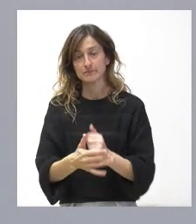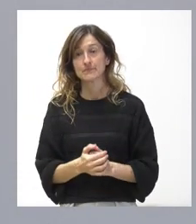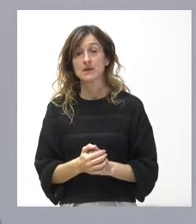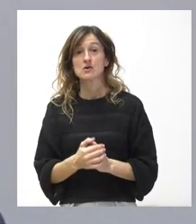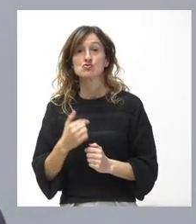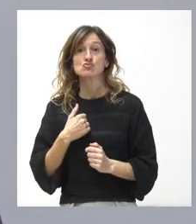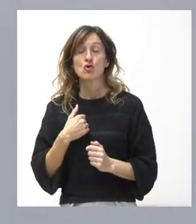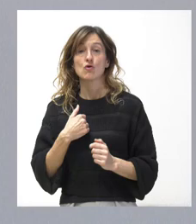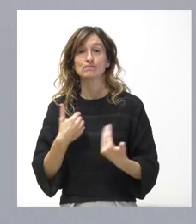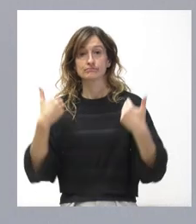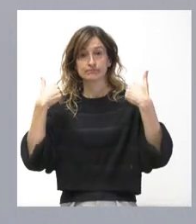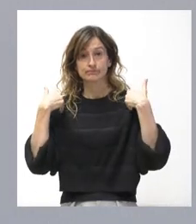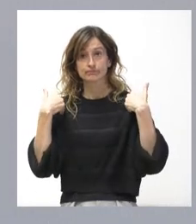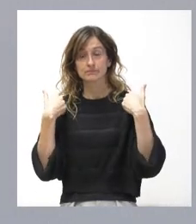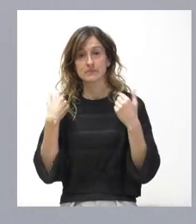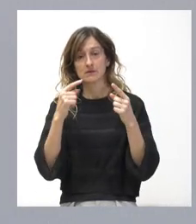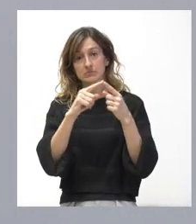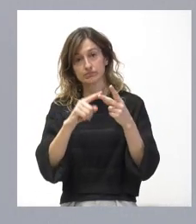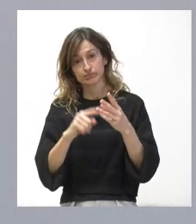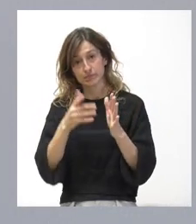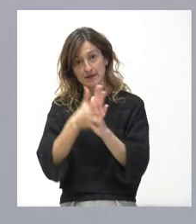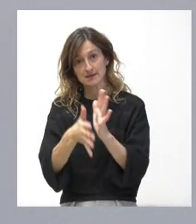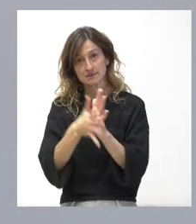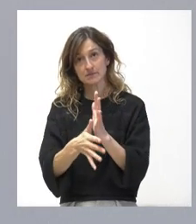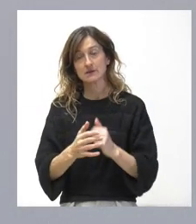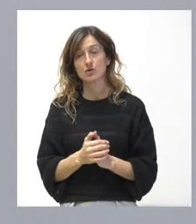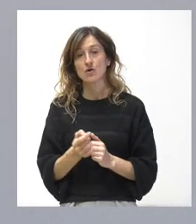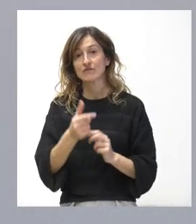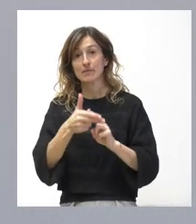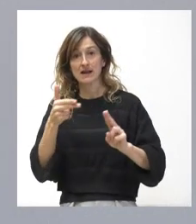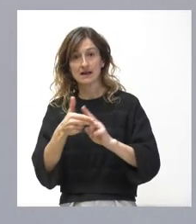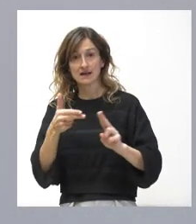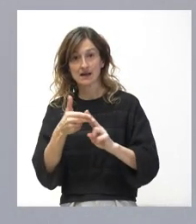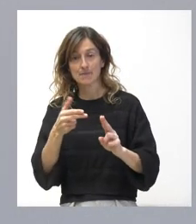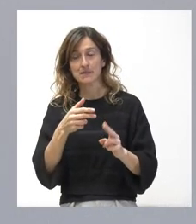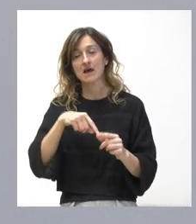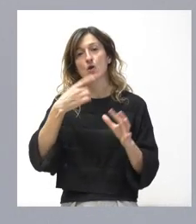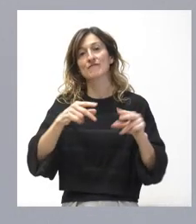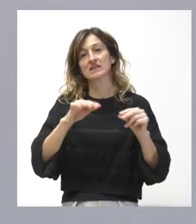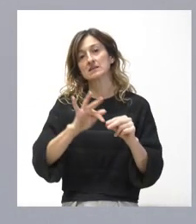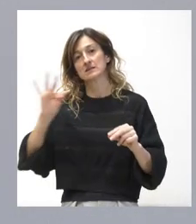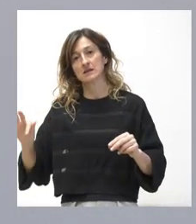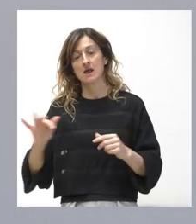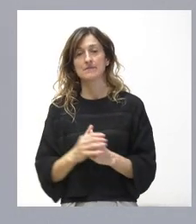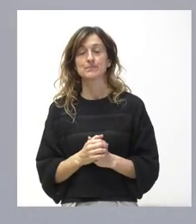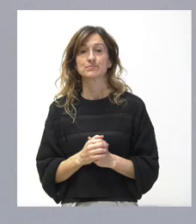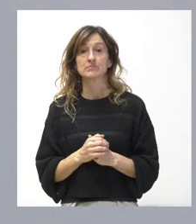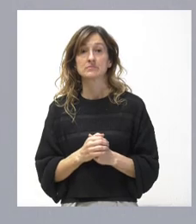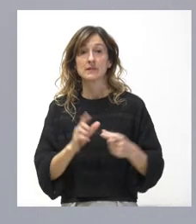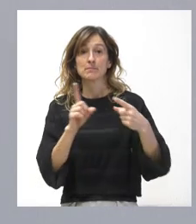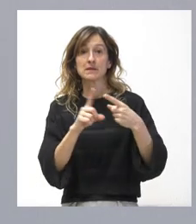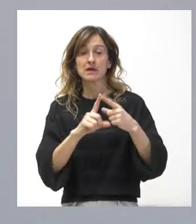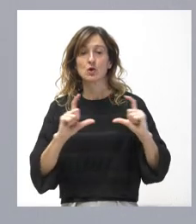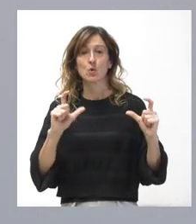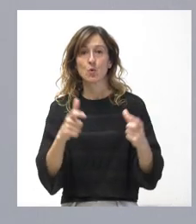hablar de los demás de una forma rápida y le cedo la palabra a él. En primer lugar, la Junta